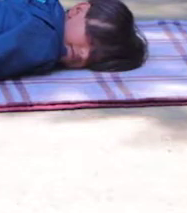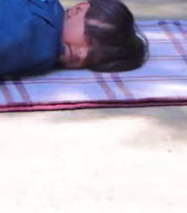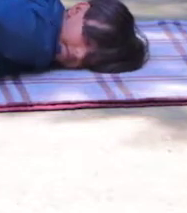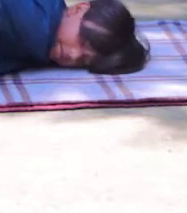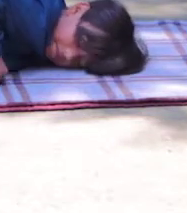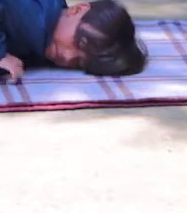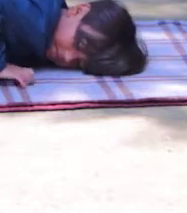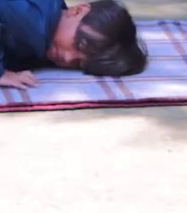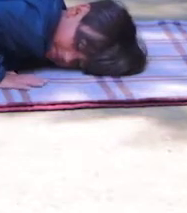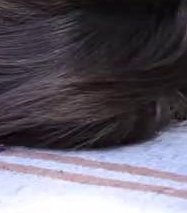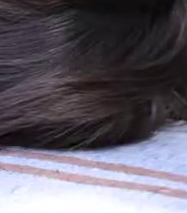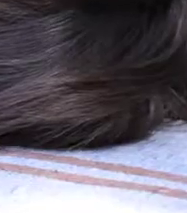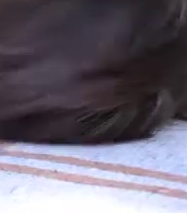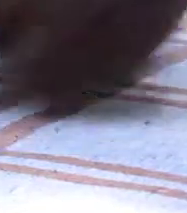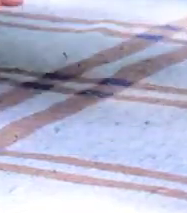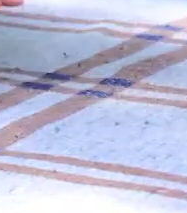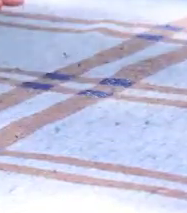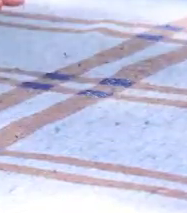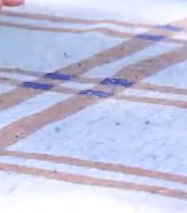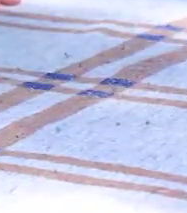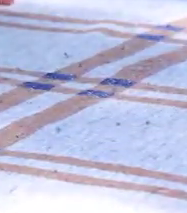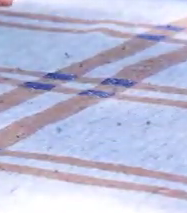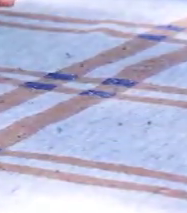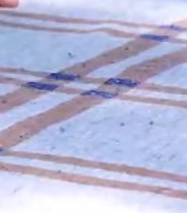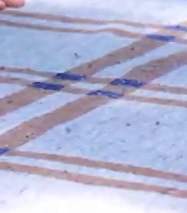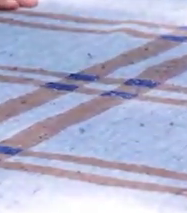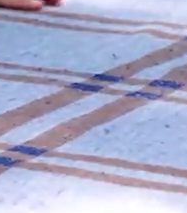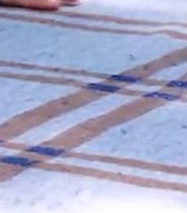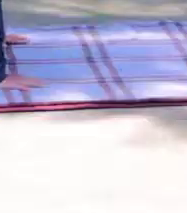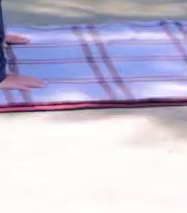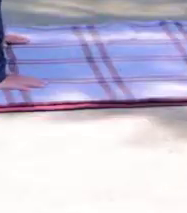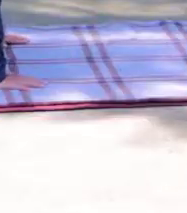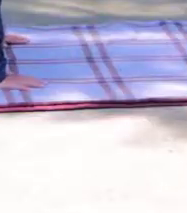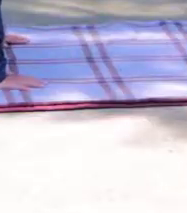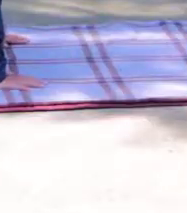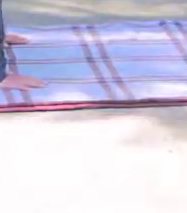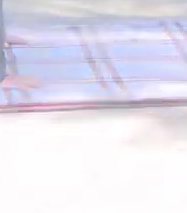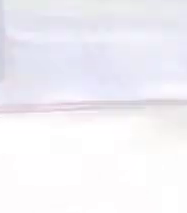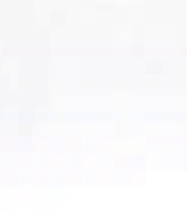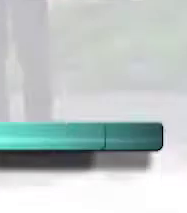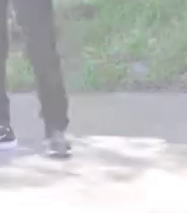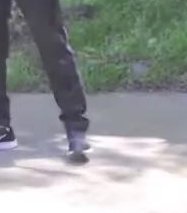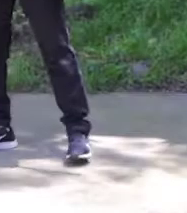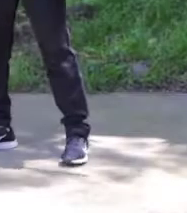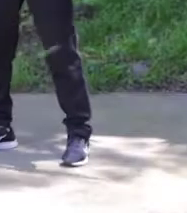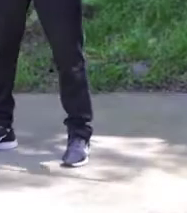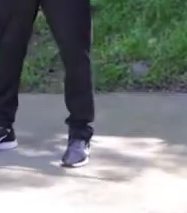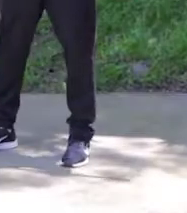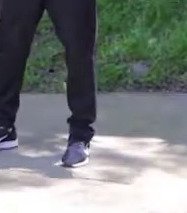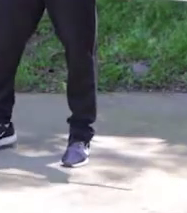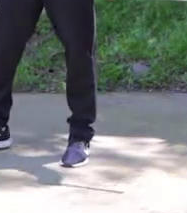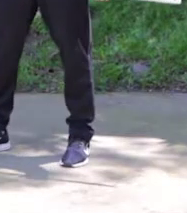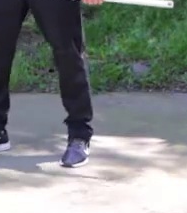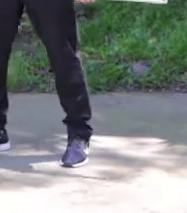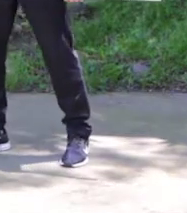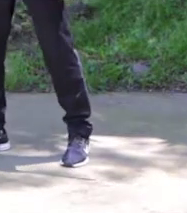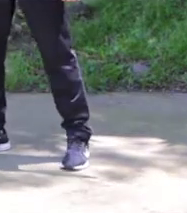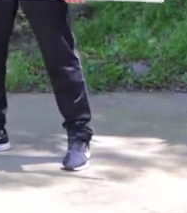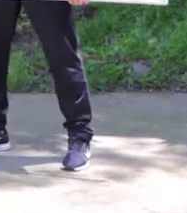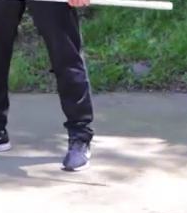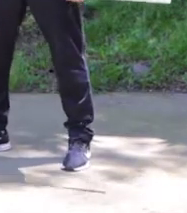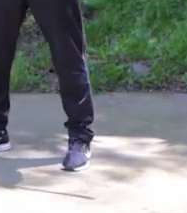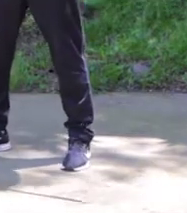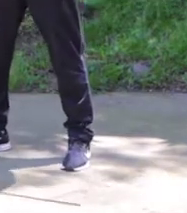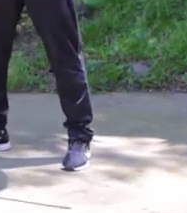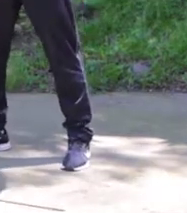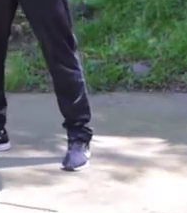nuevamente para hacer el ejercicio. Extendemos brazos. Y trabajamos. Ok. Vamos a trabajar hombro.